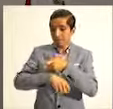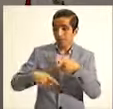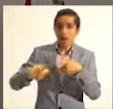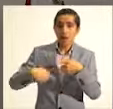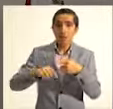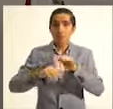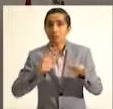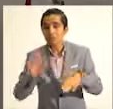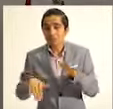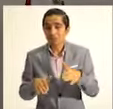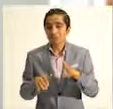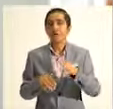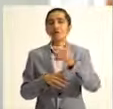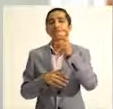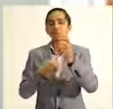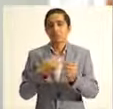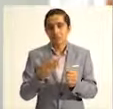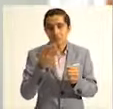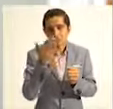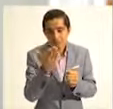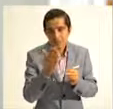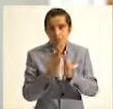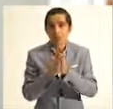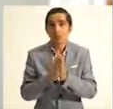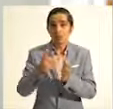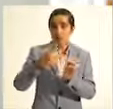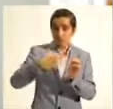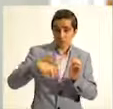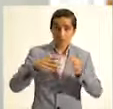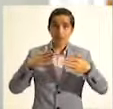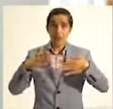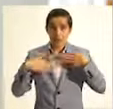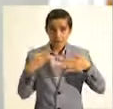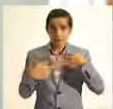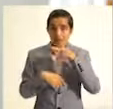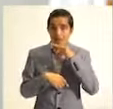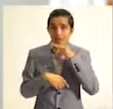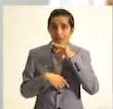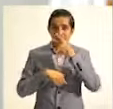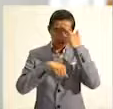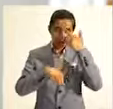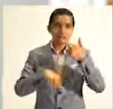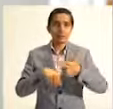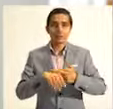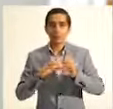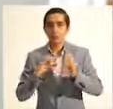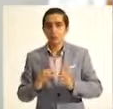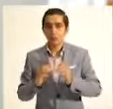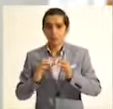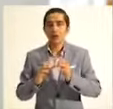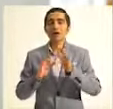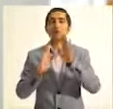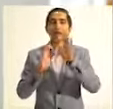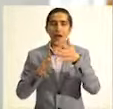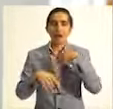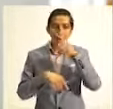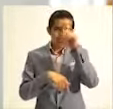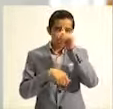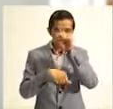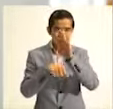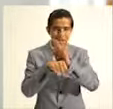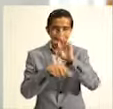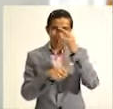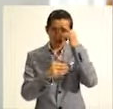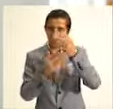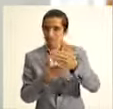querido no ha pasado. Por eso quiero pedirte que celebres con responsabilidad, ya les había sugerido